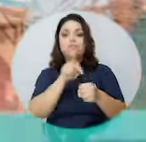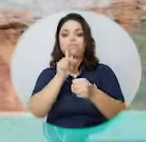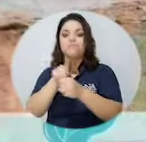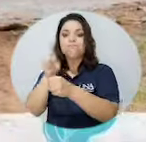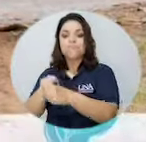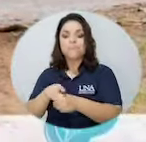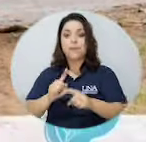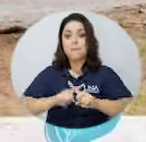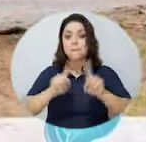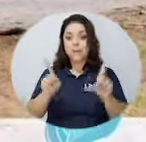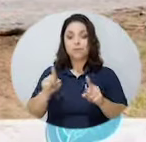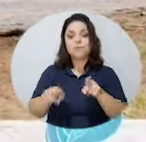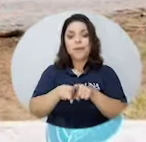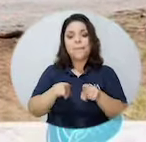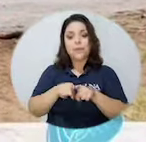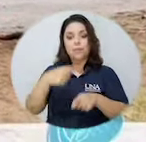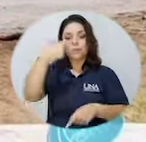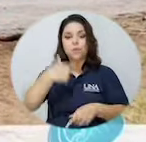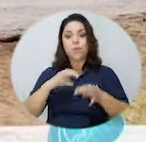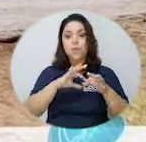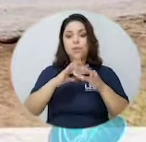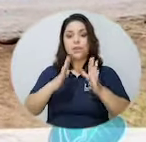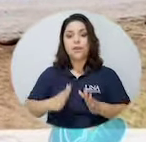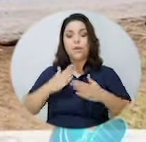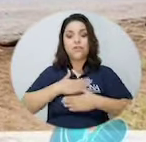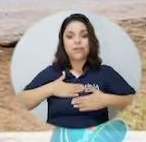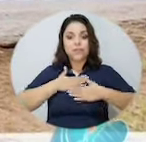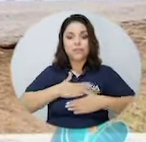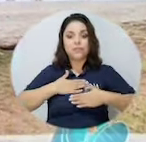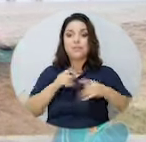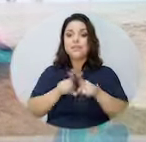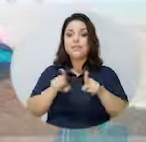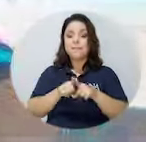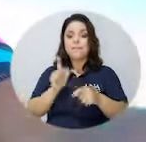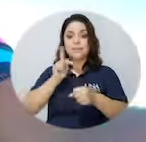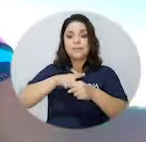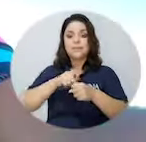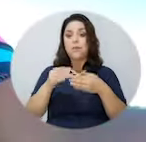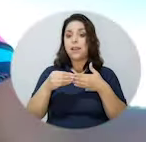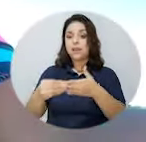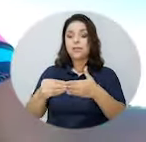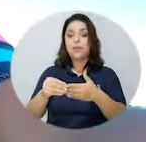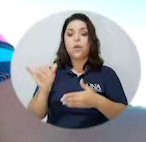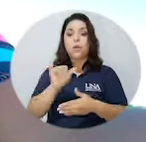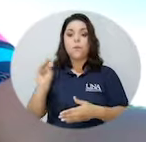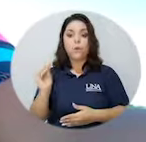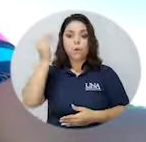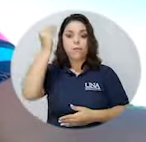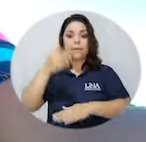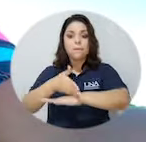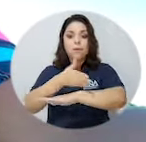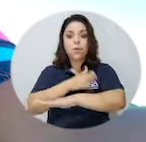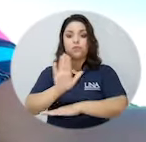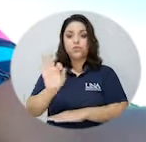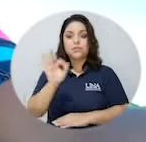participando. Sin embargo, soy la coordinadora de recreación y también participo como líder en Joven Mejora Tu Estilo. Me gusta